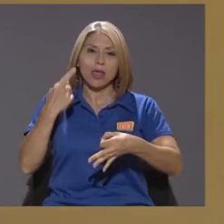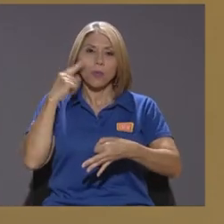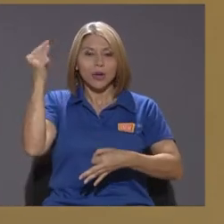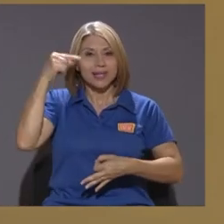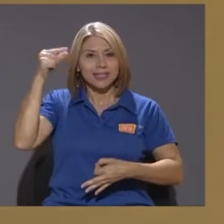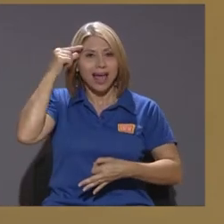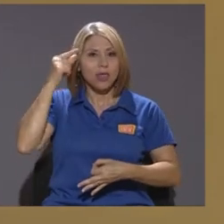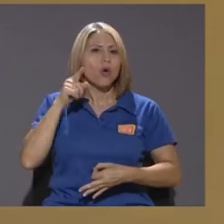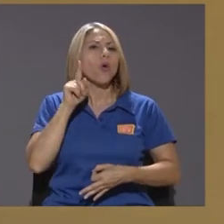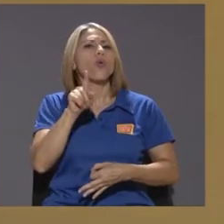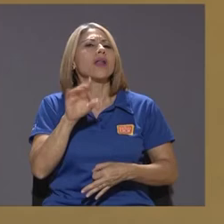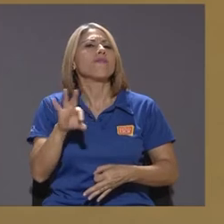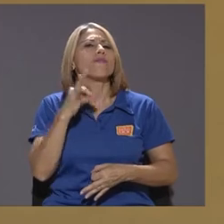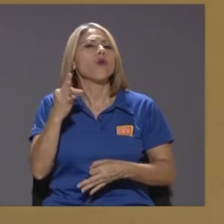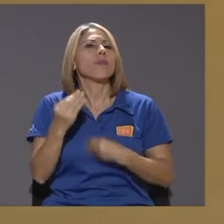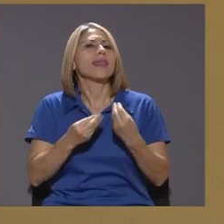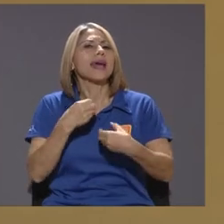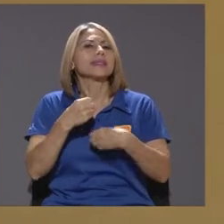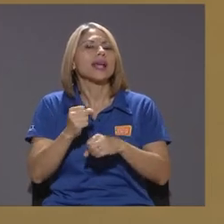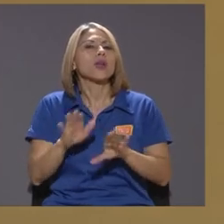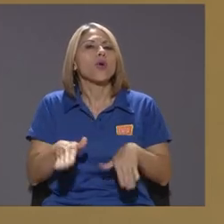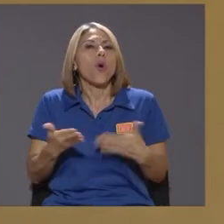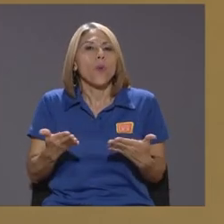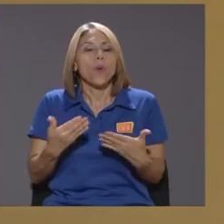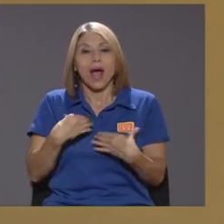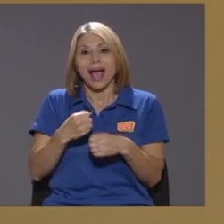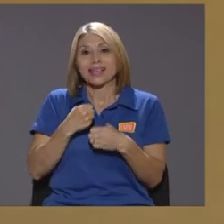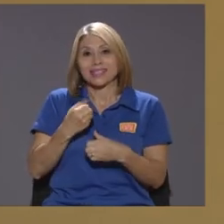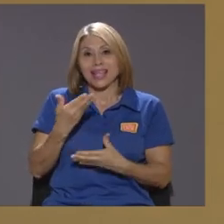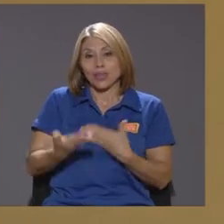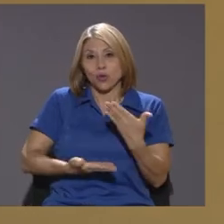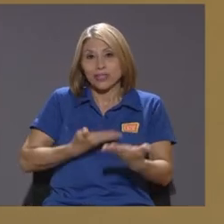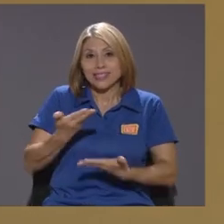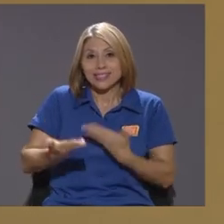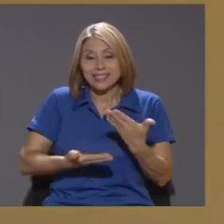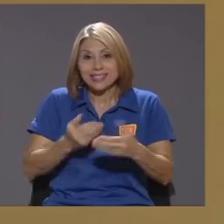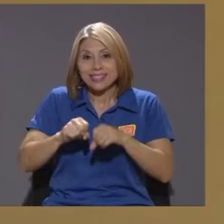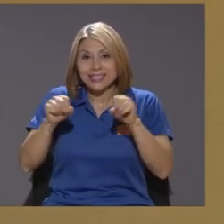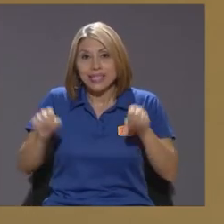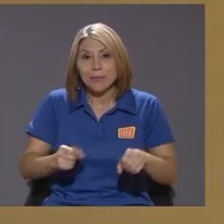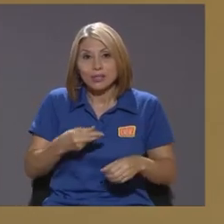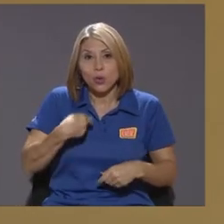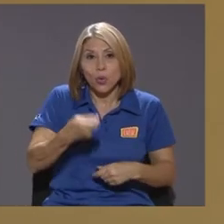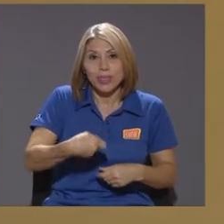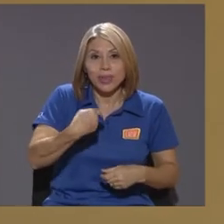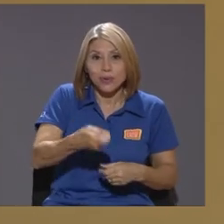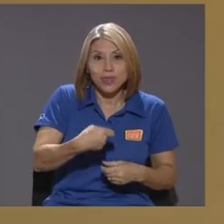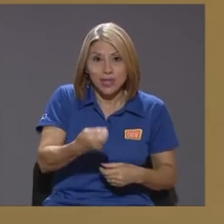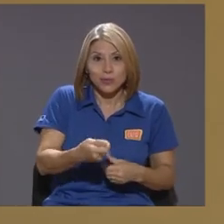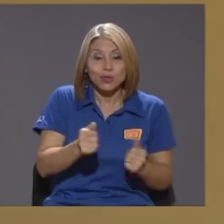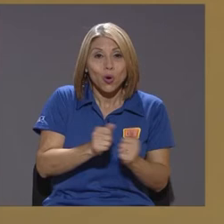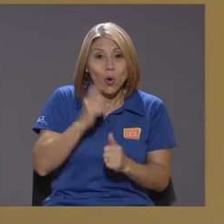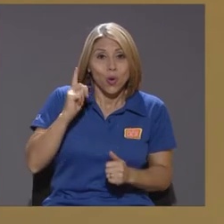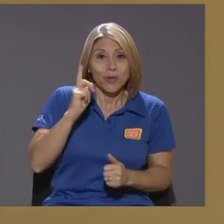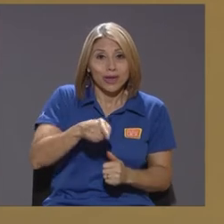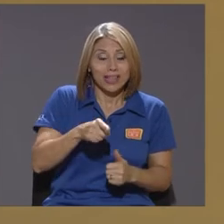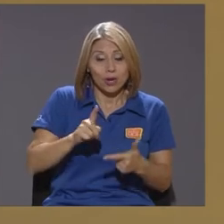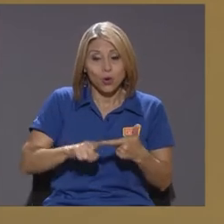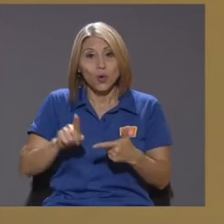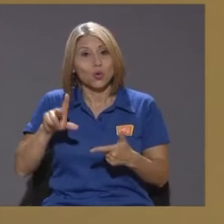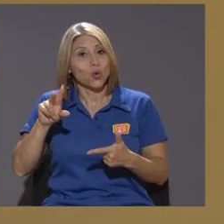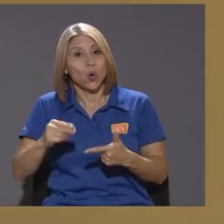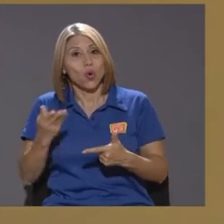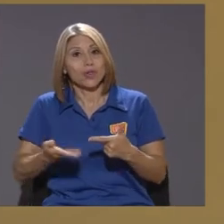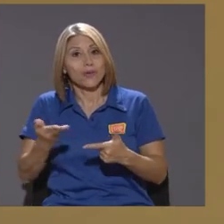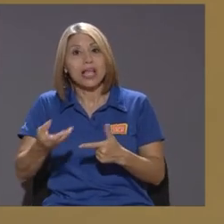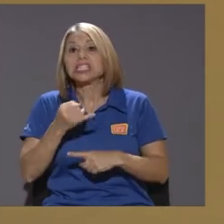garantizarlo es haciendo sistemas contributivos que es lo que se pretendió con el régimen obligatorio de pensiones otros con el sistema no contributivo y si nosotros dilapidamos